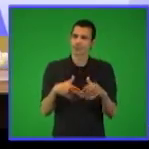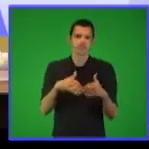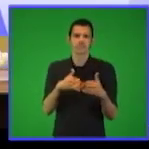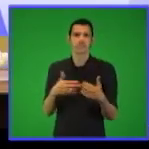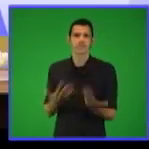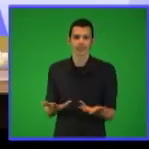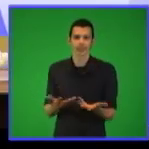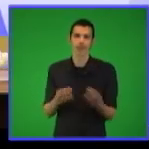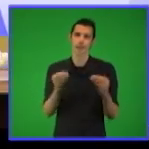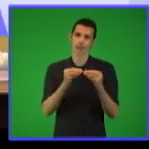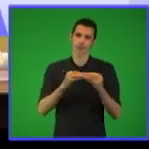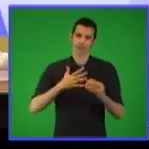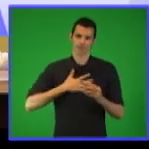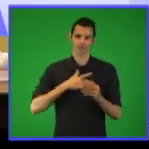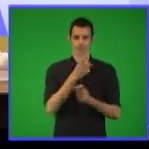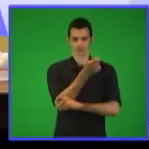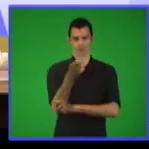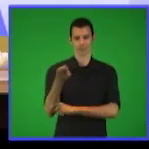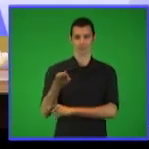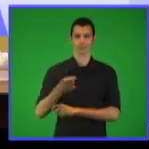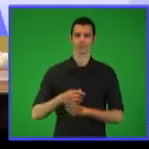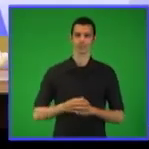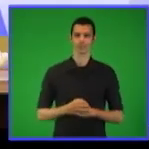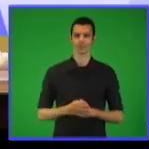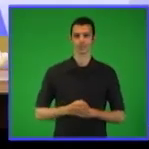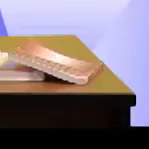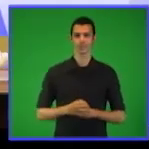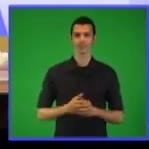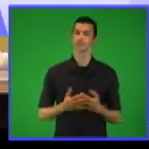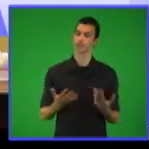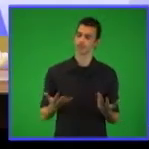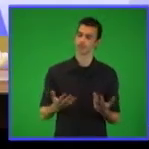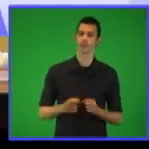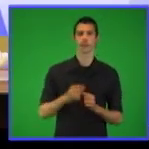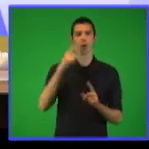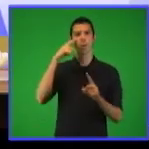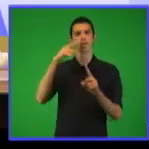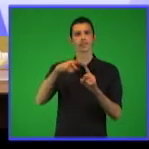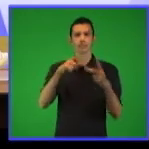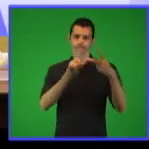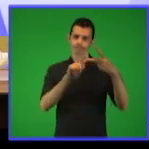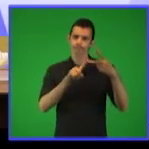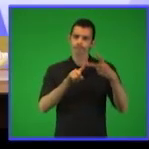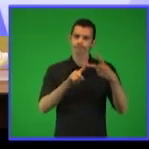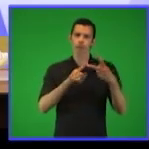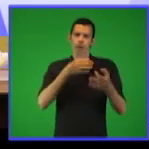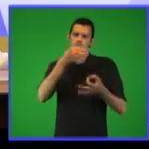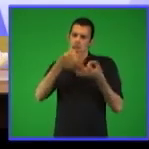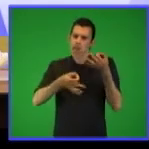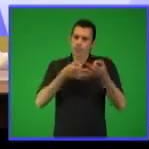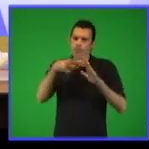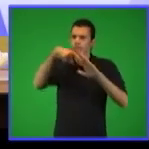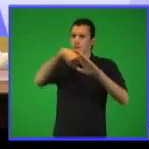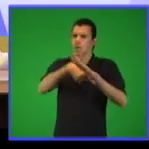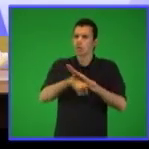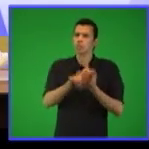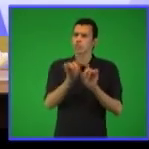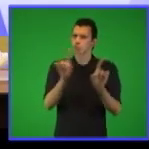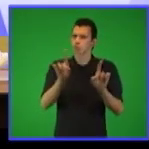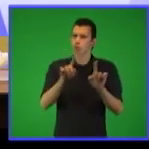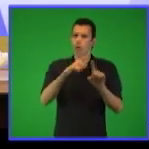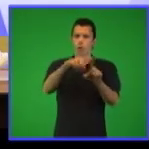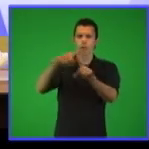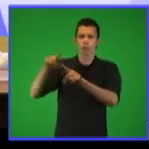se declare explícitamente en otras especialidades, siempre estará